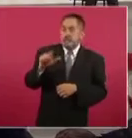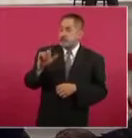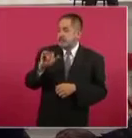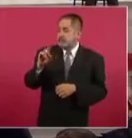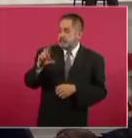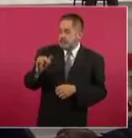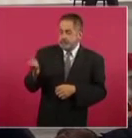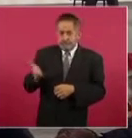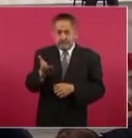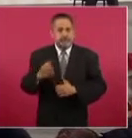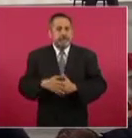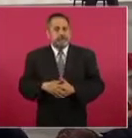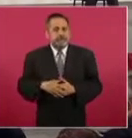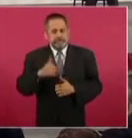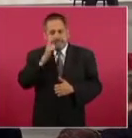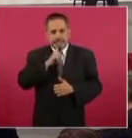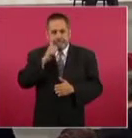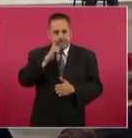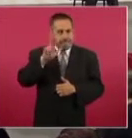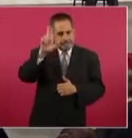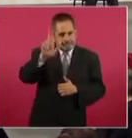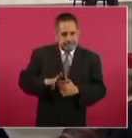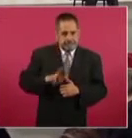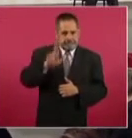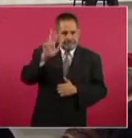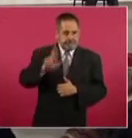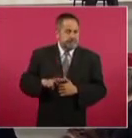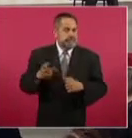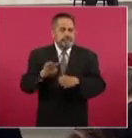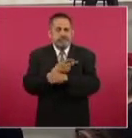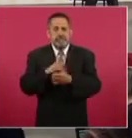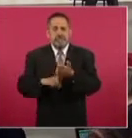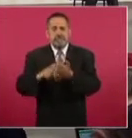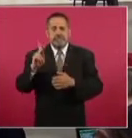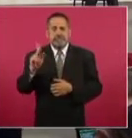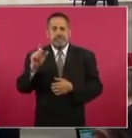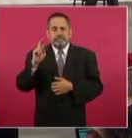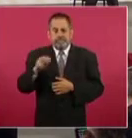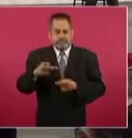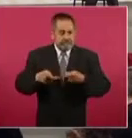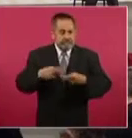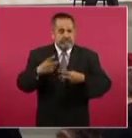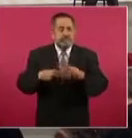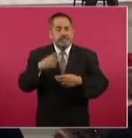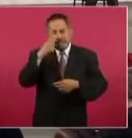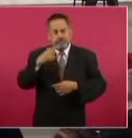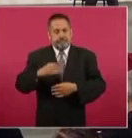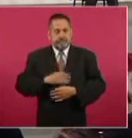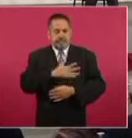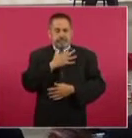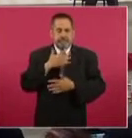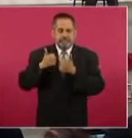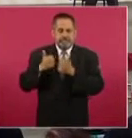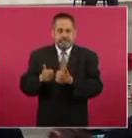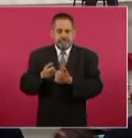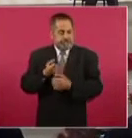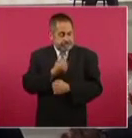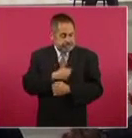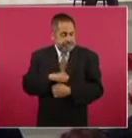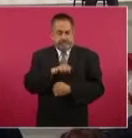Como todos los martes presentamos los avances del Plan de Salud para el Bienestar. Salud, bienestar significa